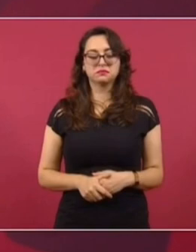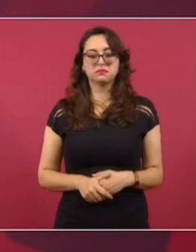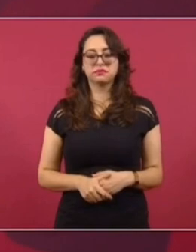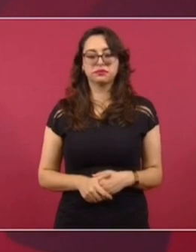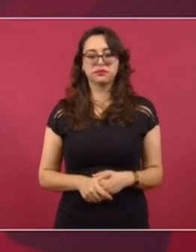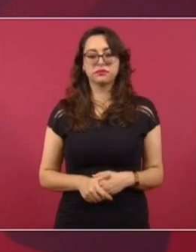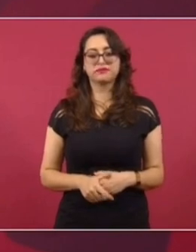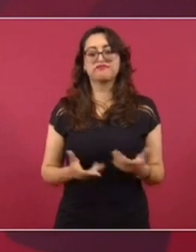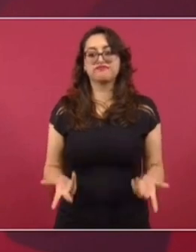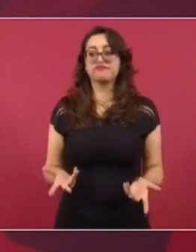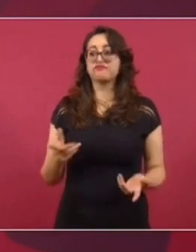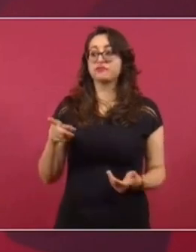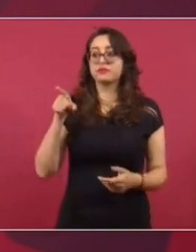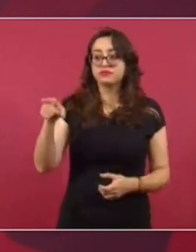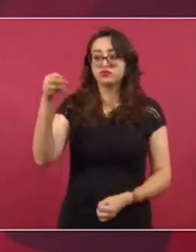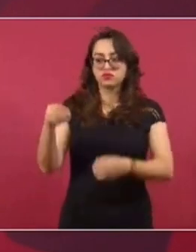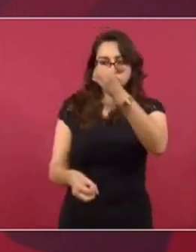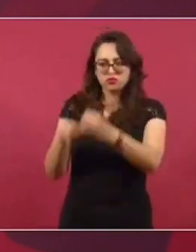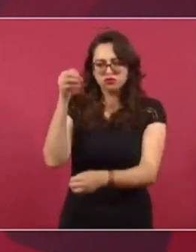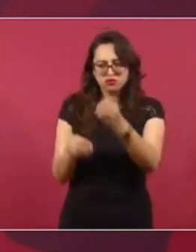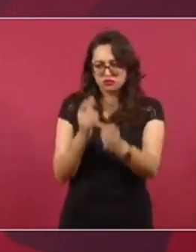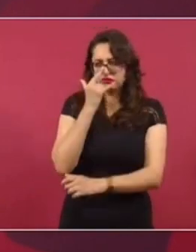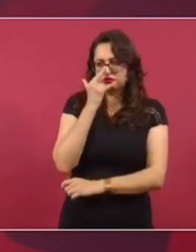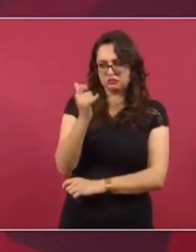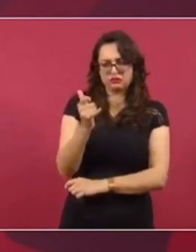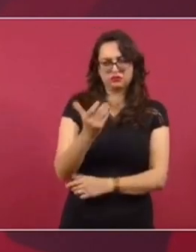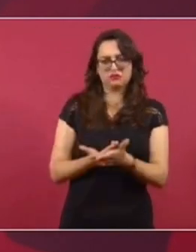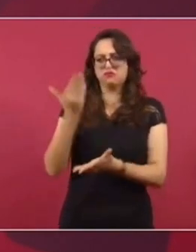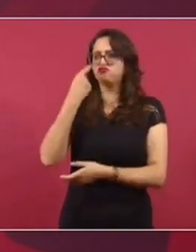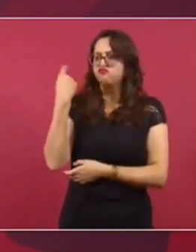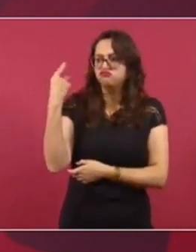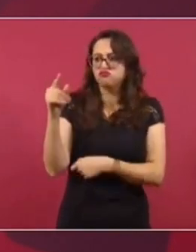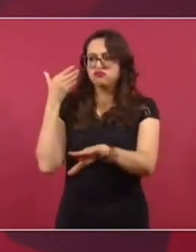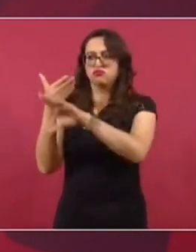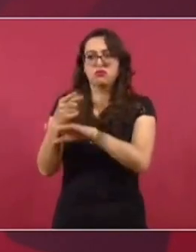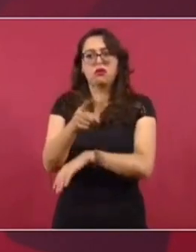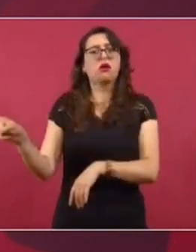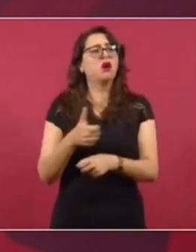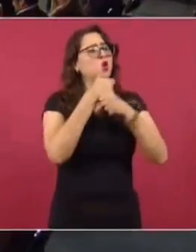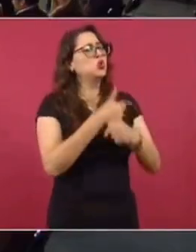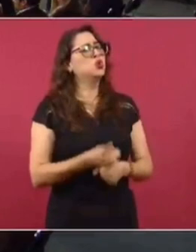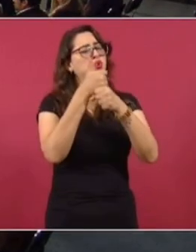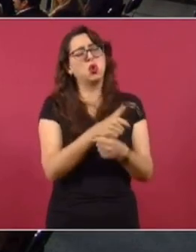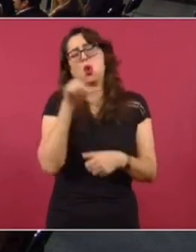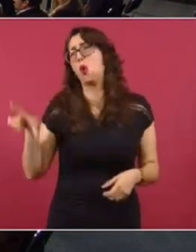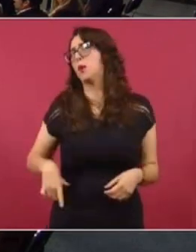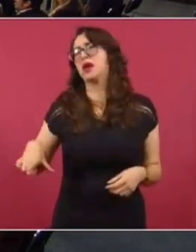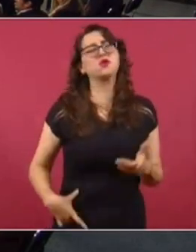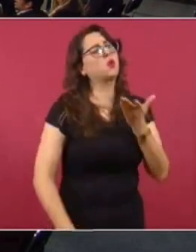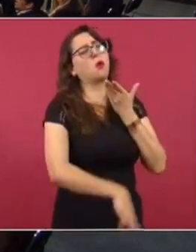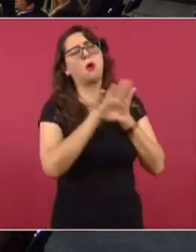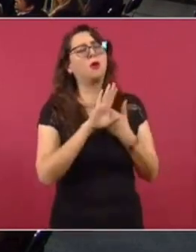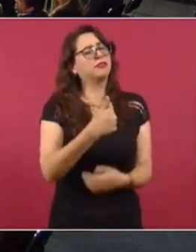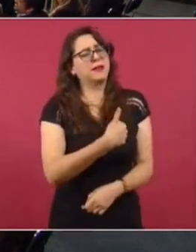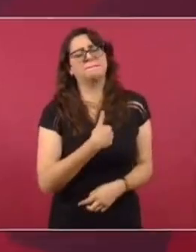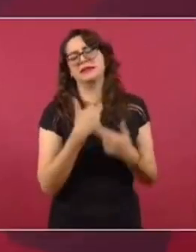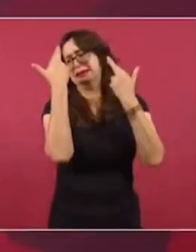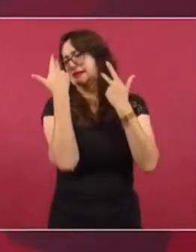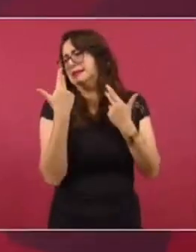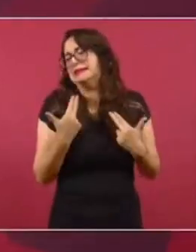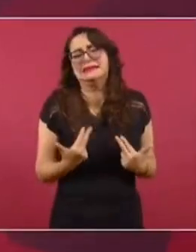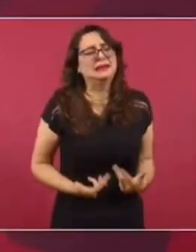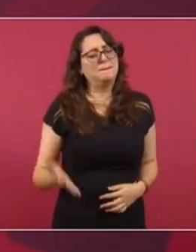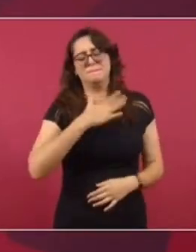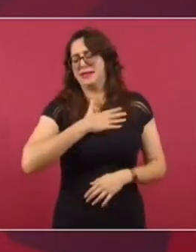los martiriza, se sienten perseguidos. Qué barbaridad. Hay campañas de desprestigio. ¿De cuál prestigio?